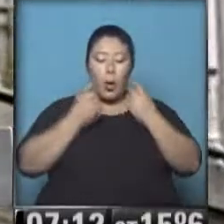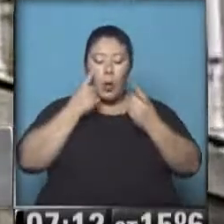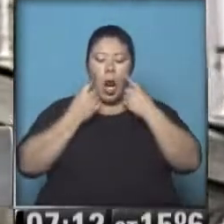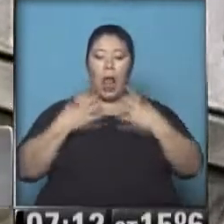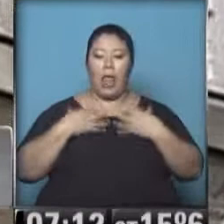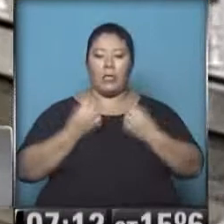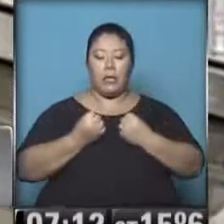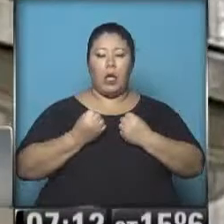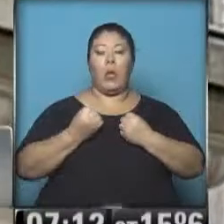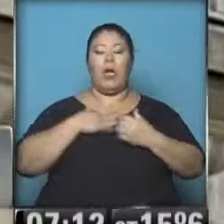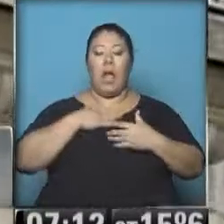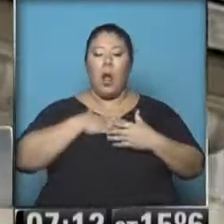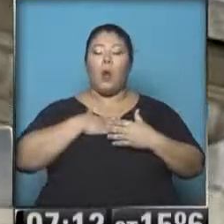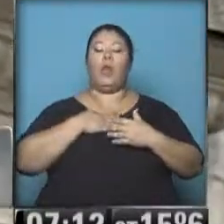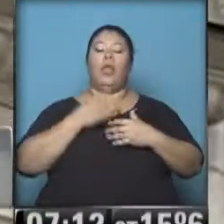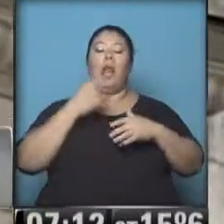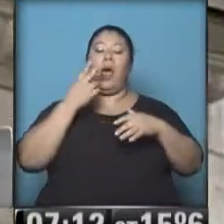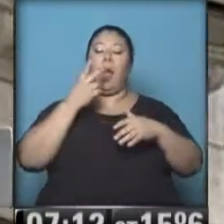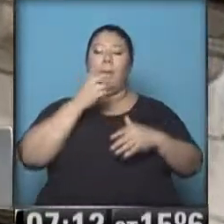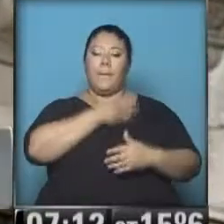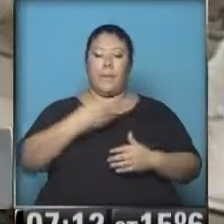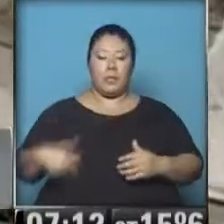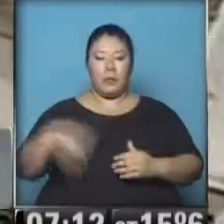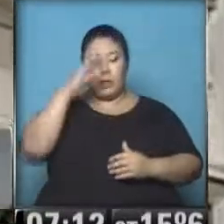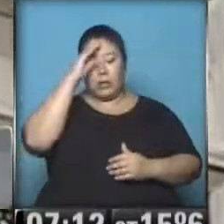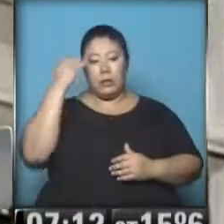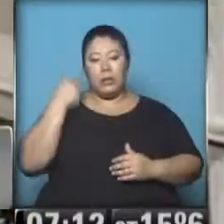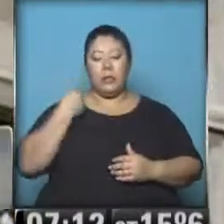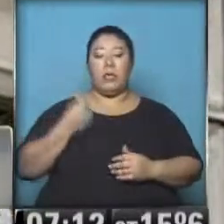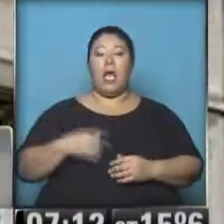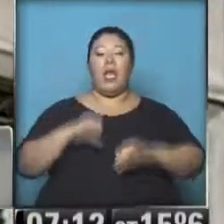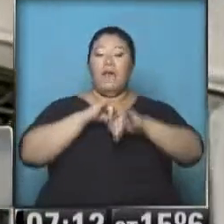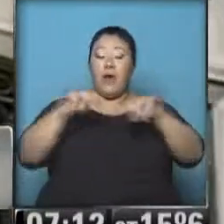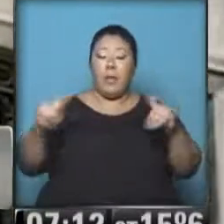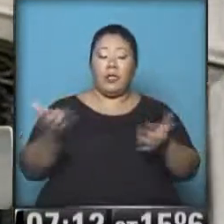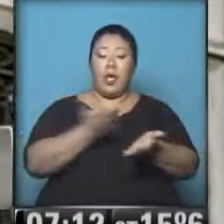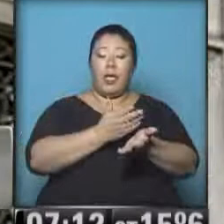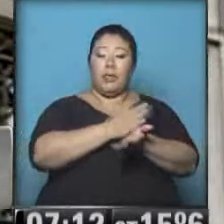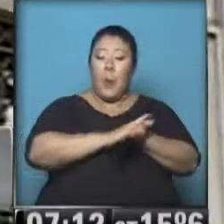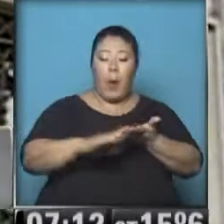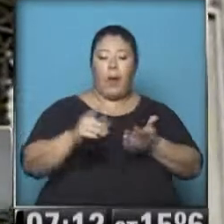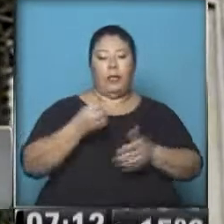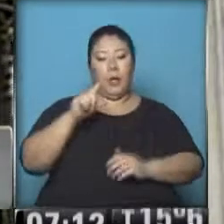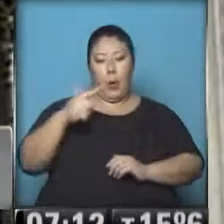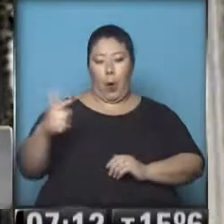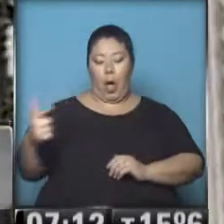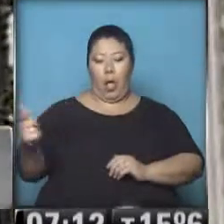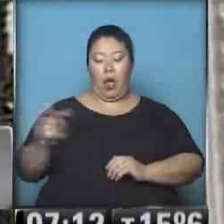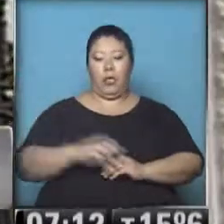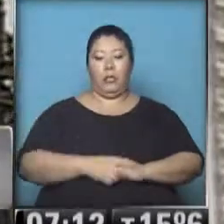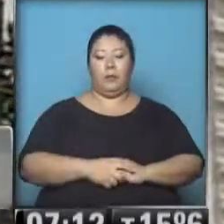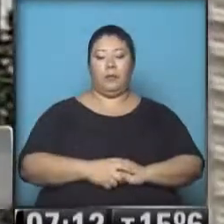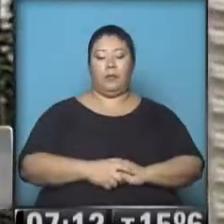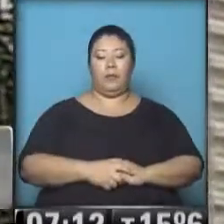no hay nuevas informaciones, como pueden ver ustedes, también las puertas están totalmente cerradas, no hay